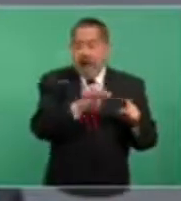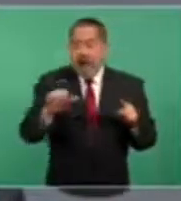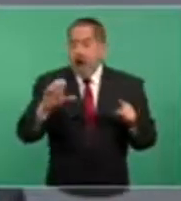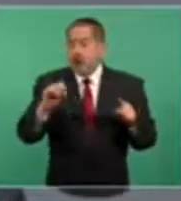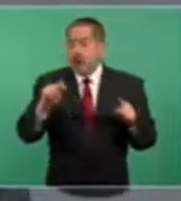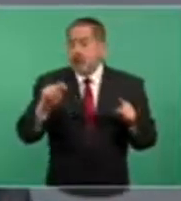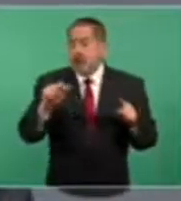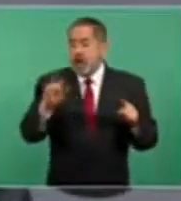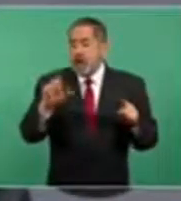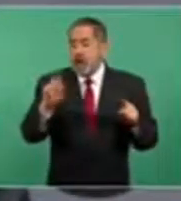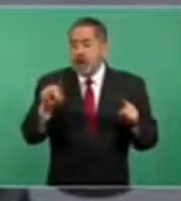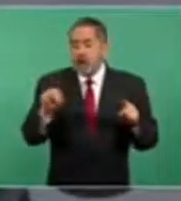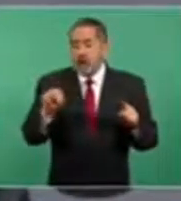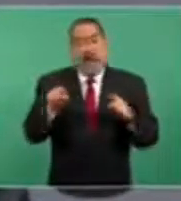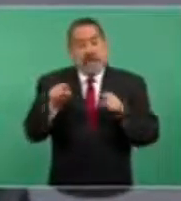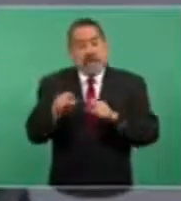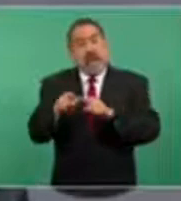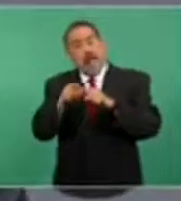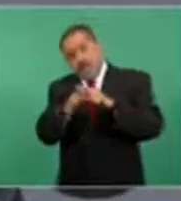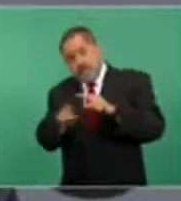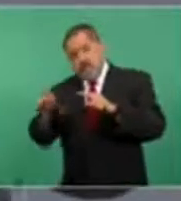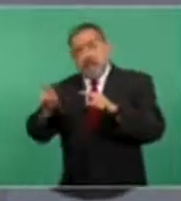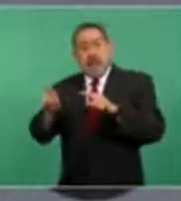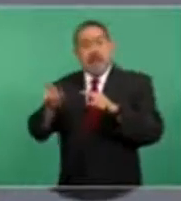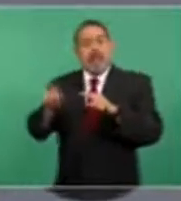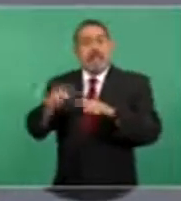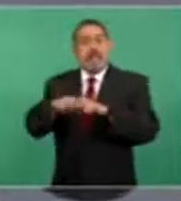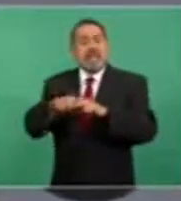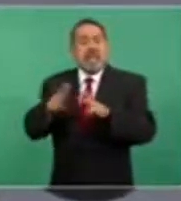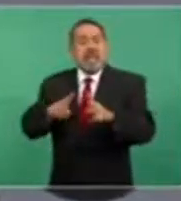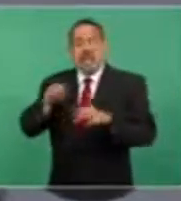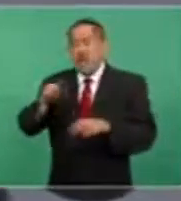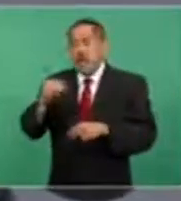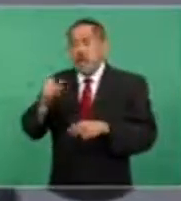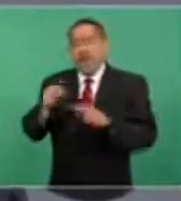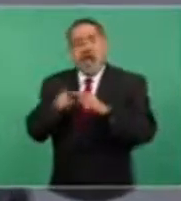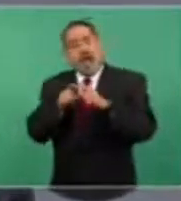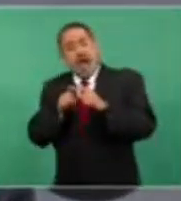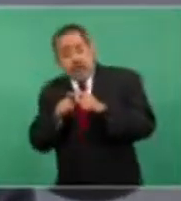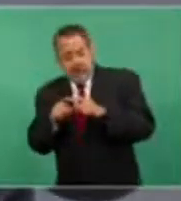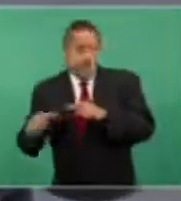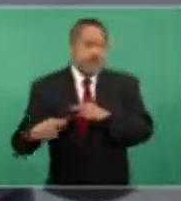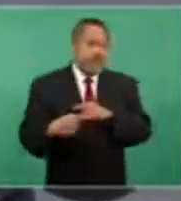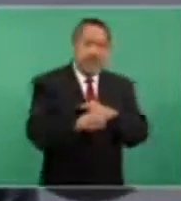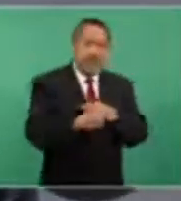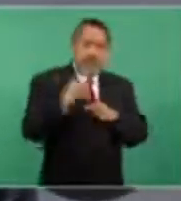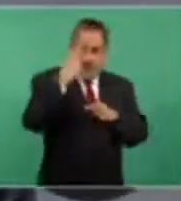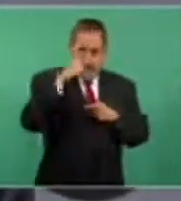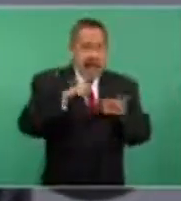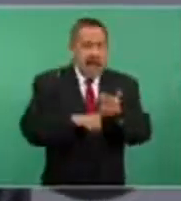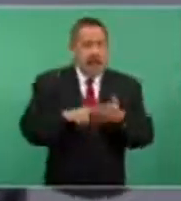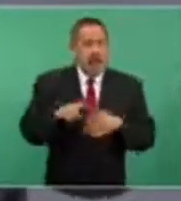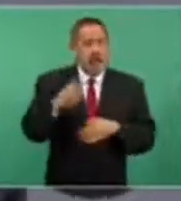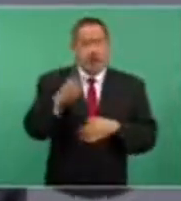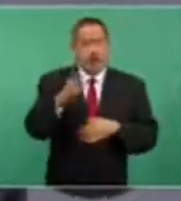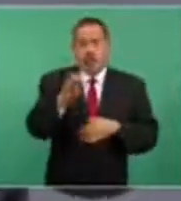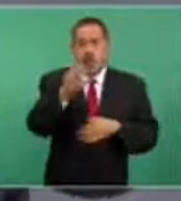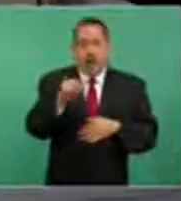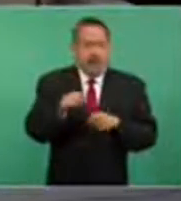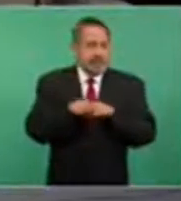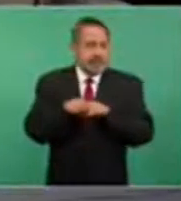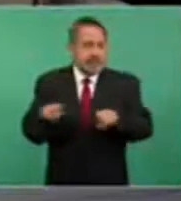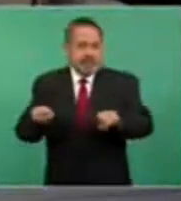al Tren Maya, más un ramal de estación Chontalpa a la refinería de Dos Bocas,